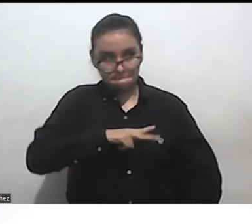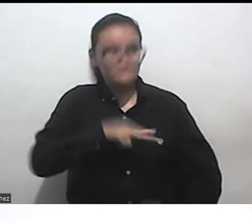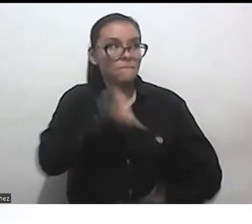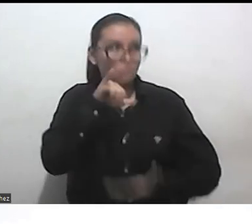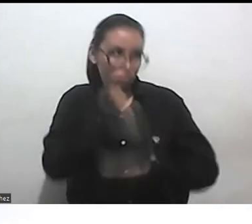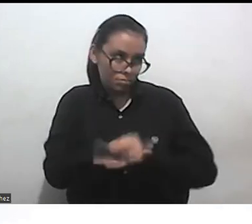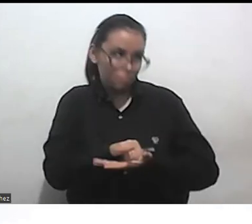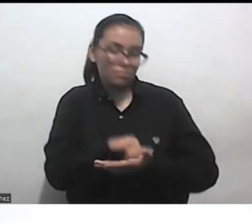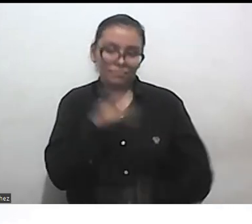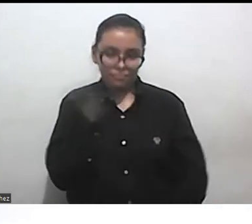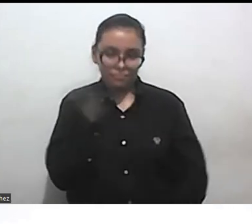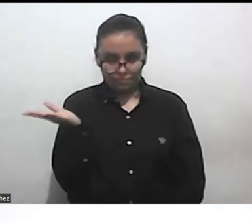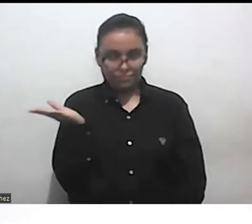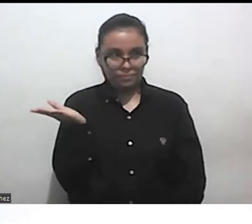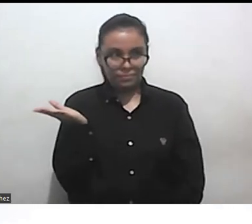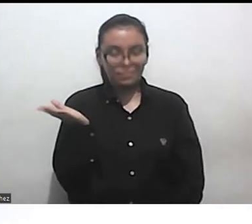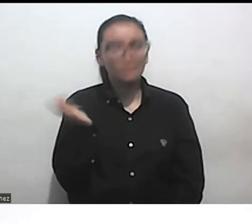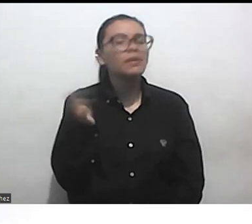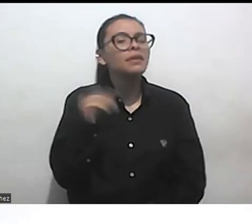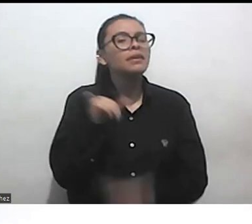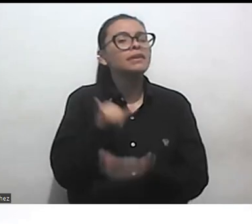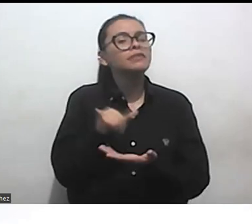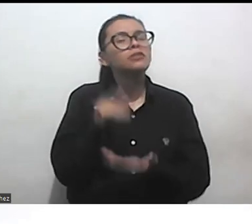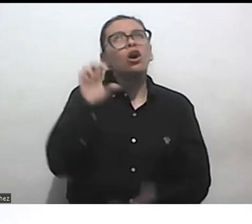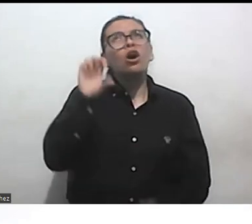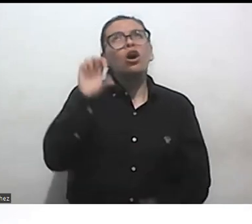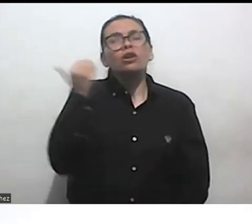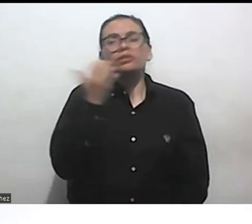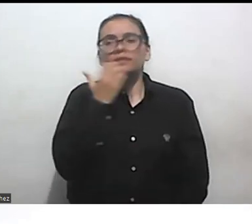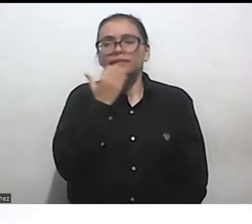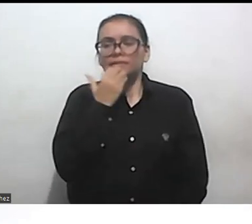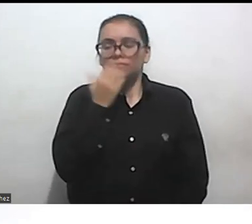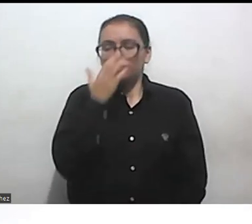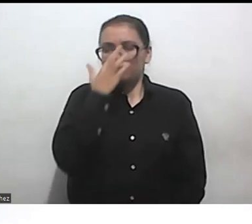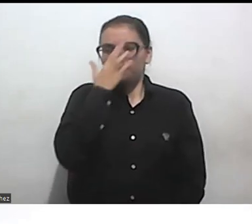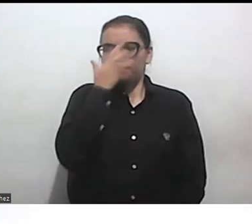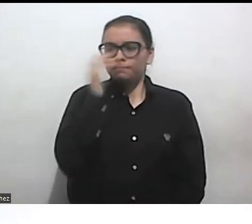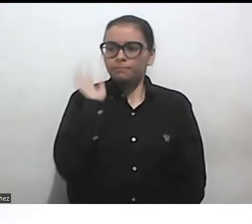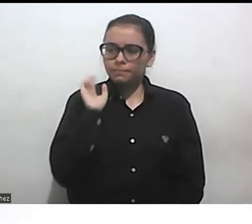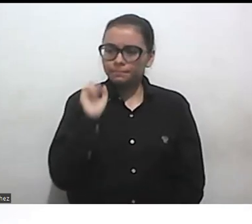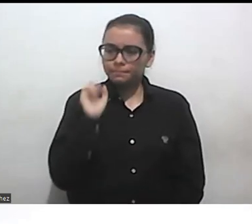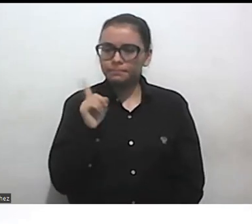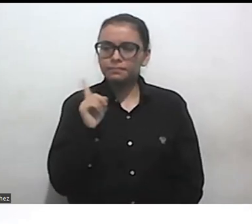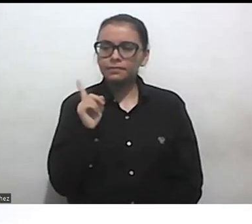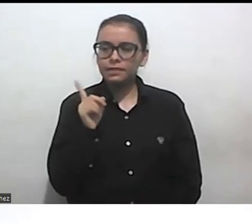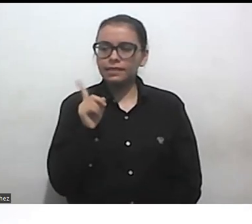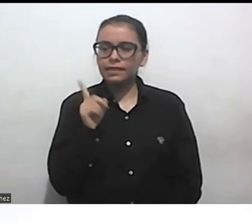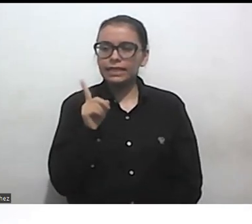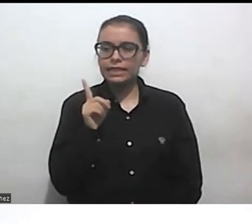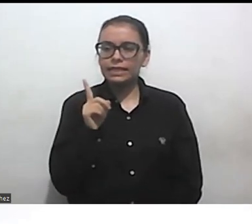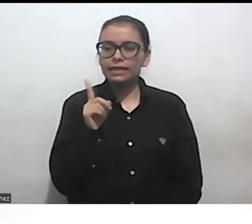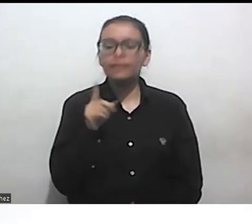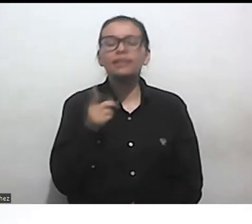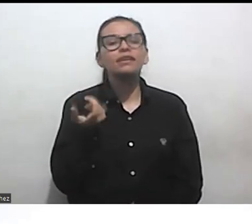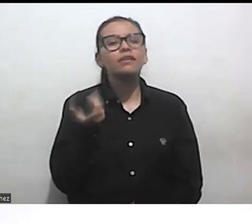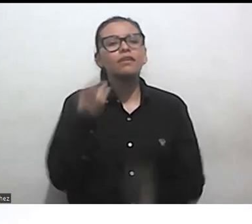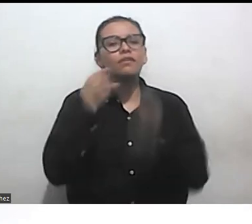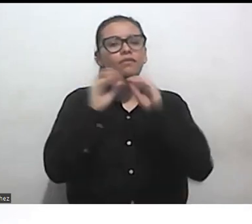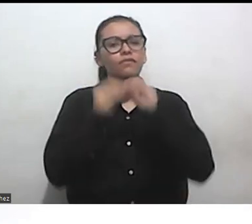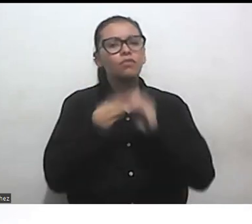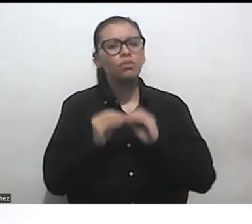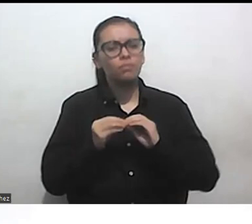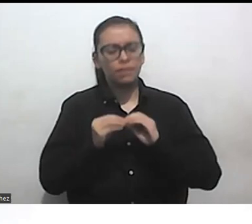que creo que puede también subsumir cómo podemos hablar y cómo podemos